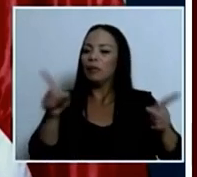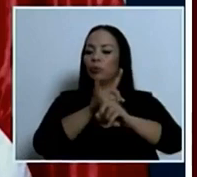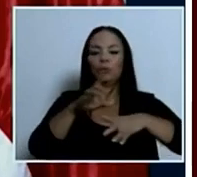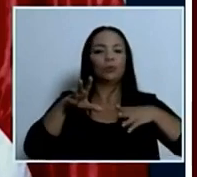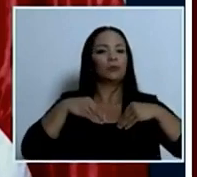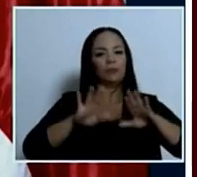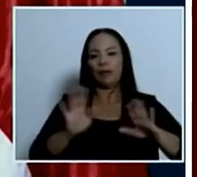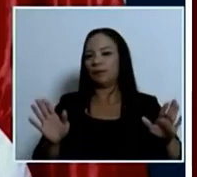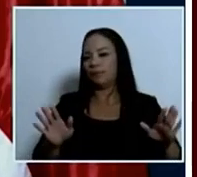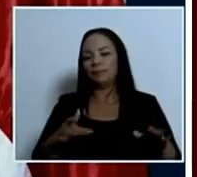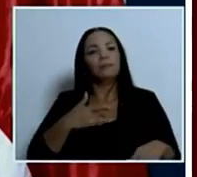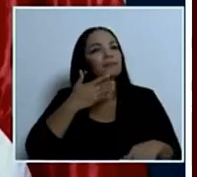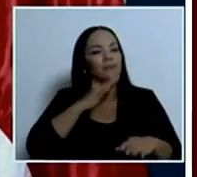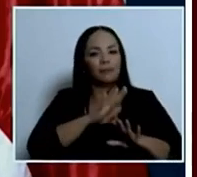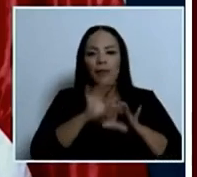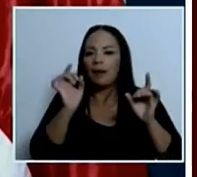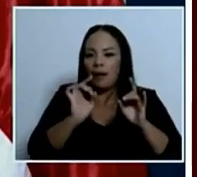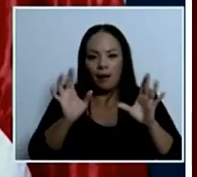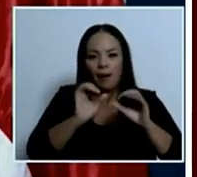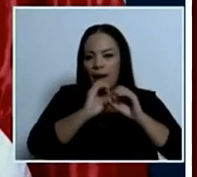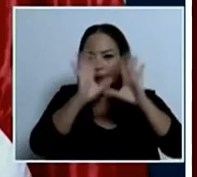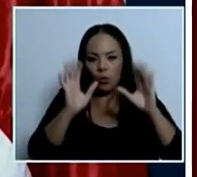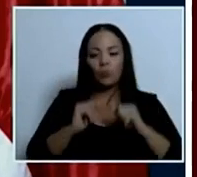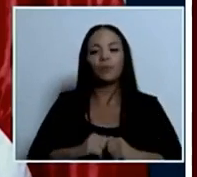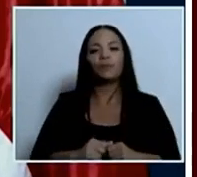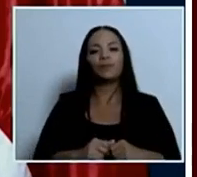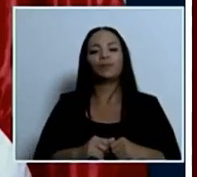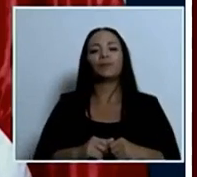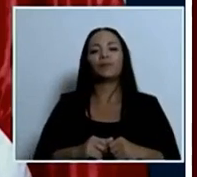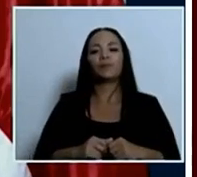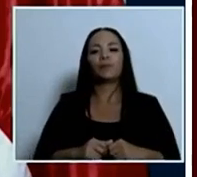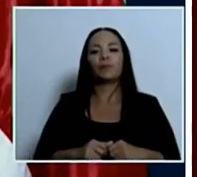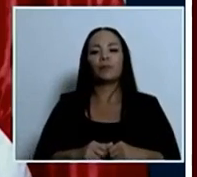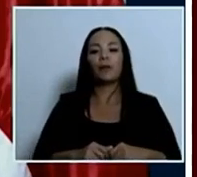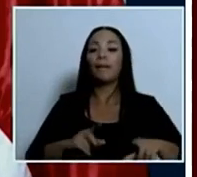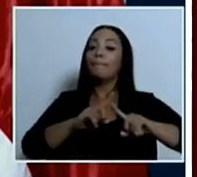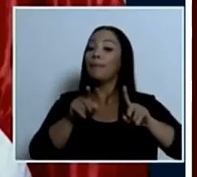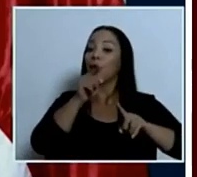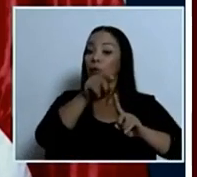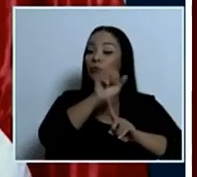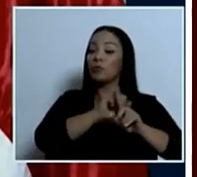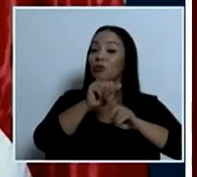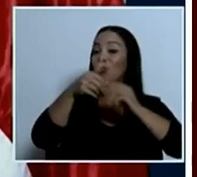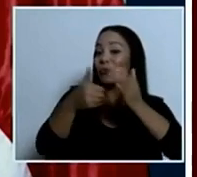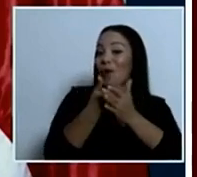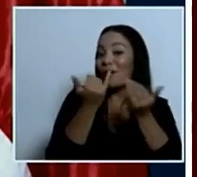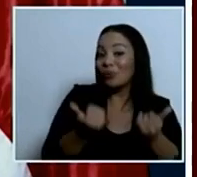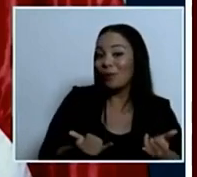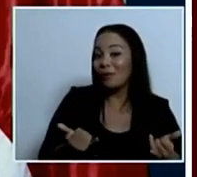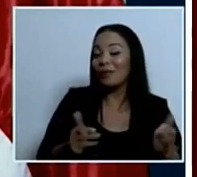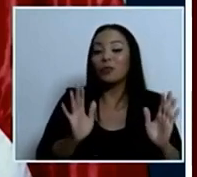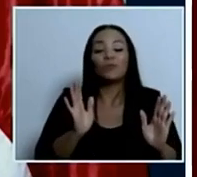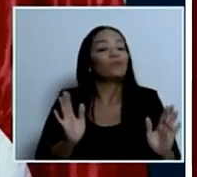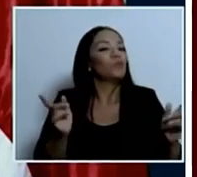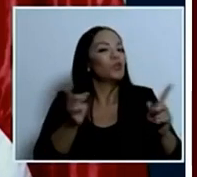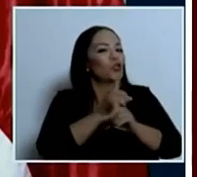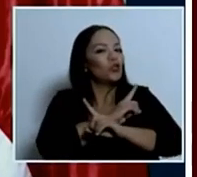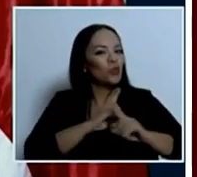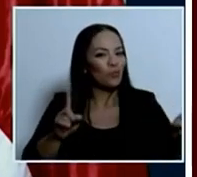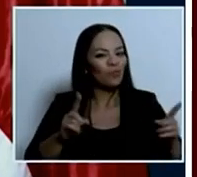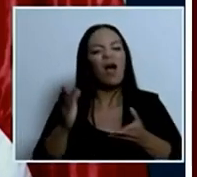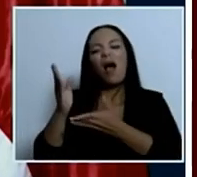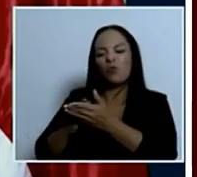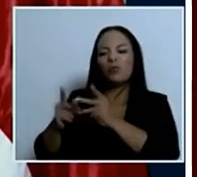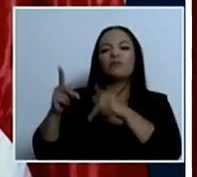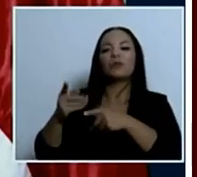causa indignación pero no es una situación nueva como han querido hacer ver alguien o algunos